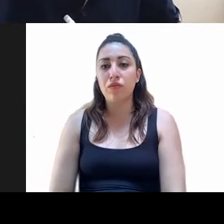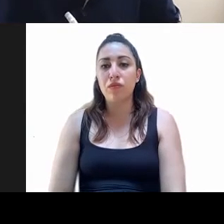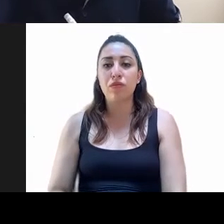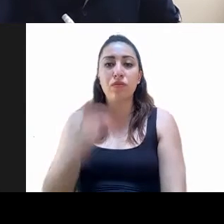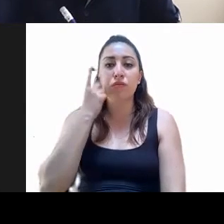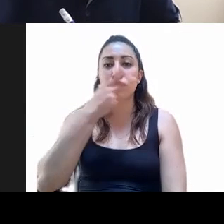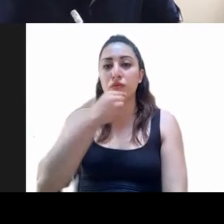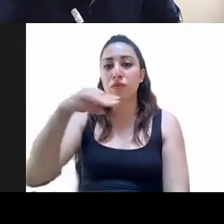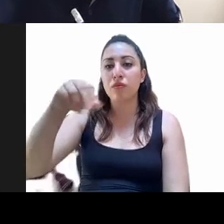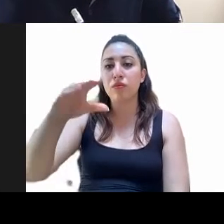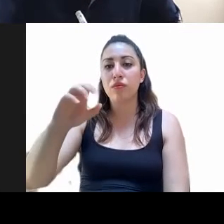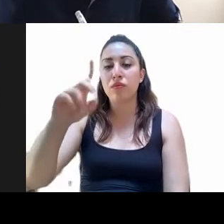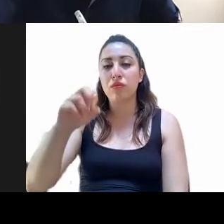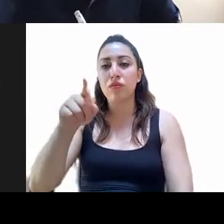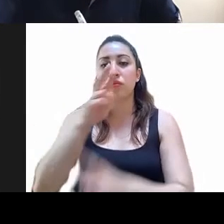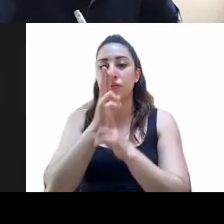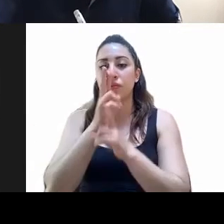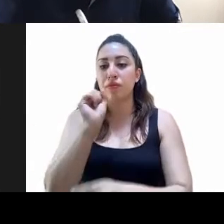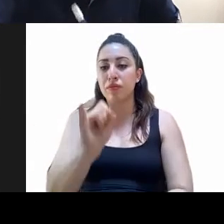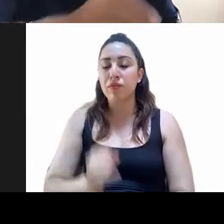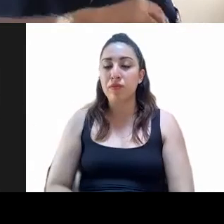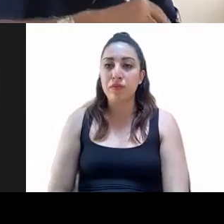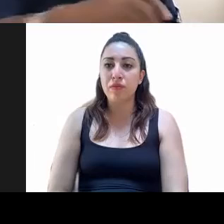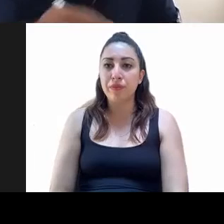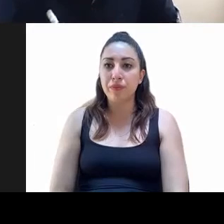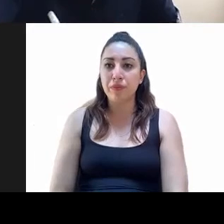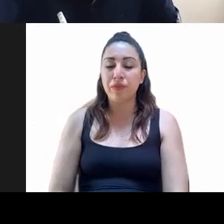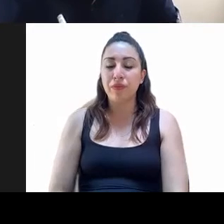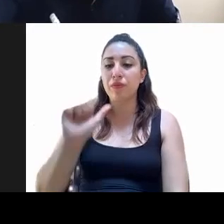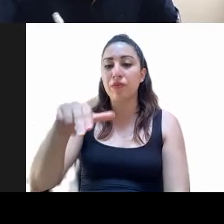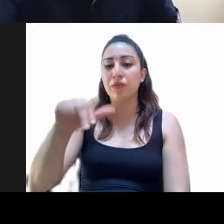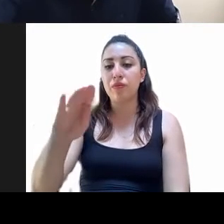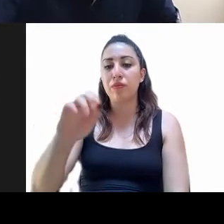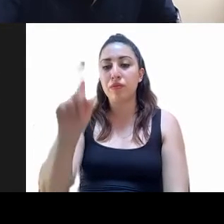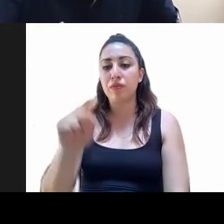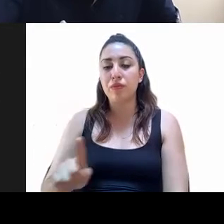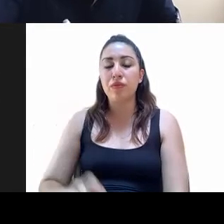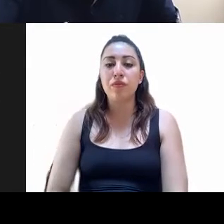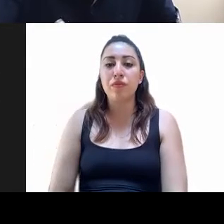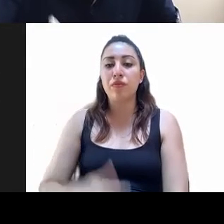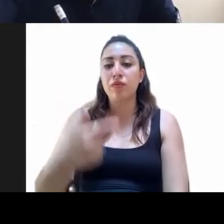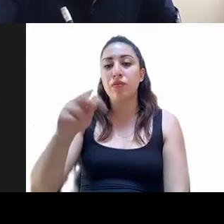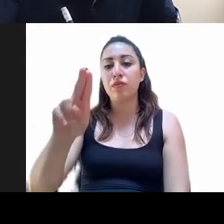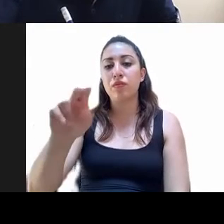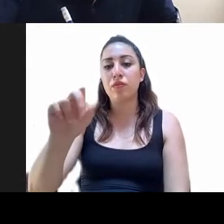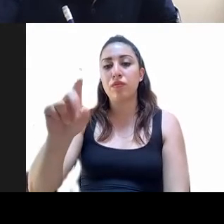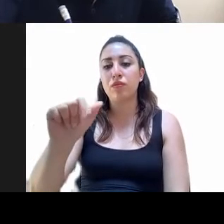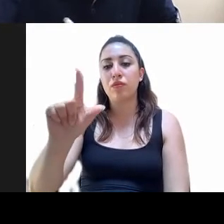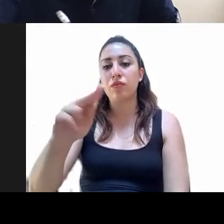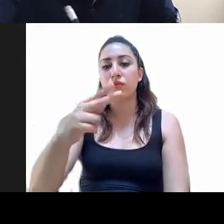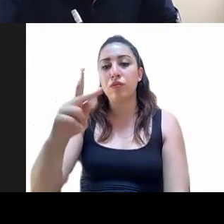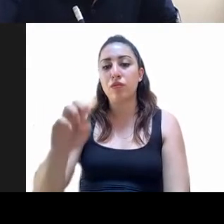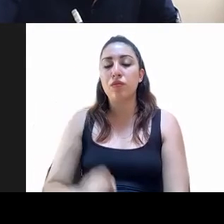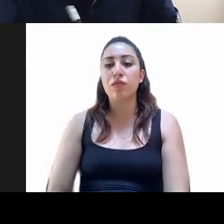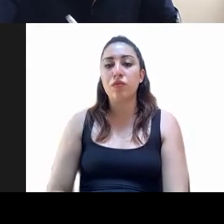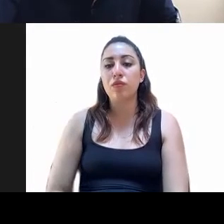Escartín. Miguel Macedo, a favor. Ana Patricia Báez Guerrero. Guadalupe Aguilar Solache. María